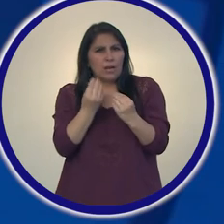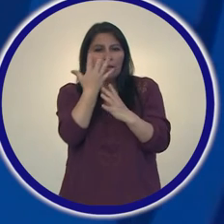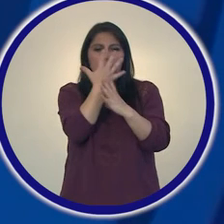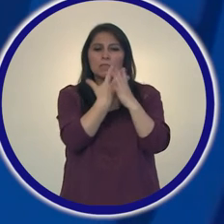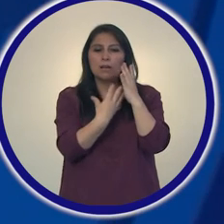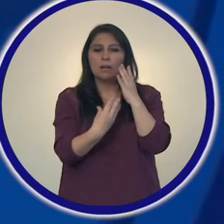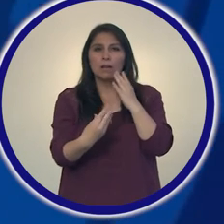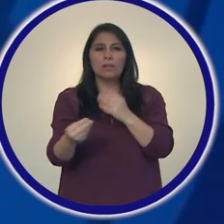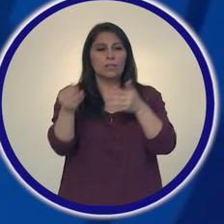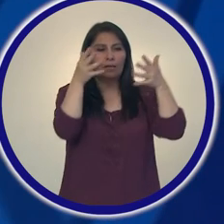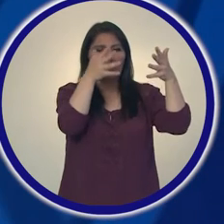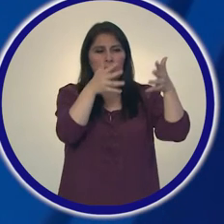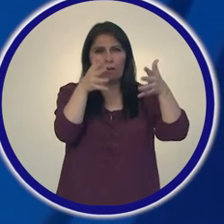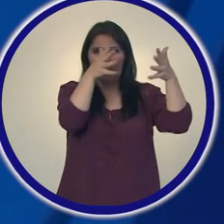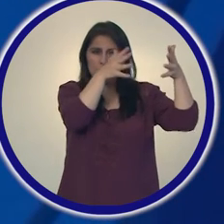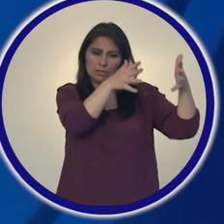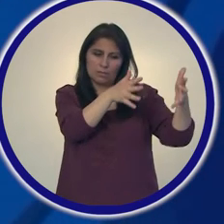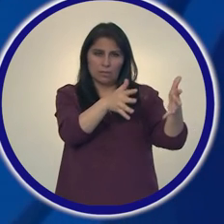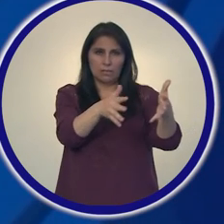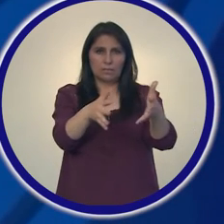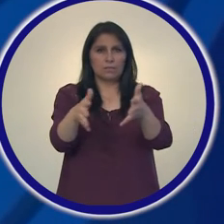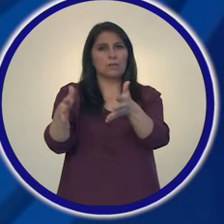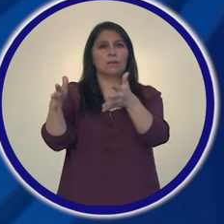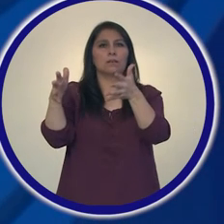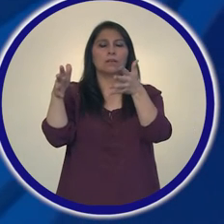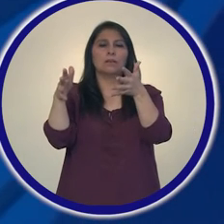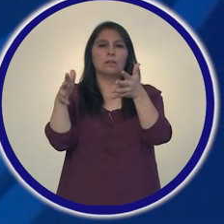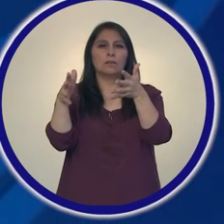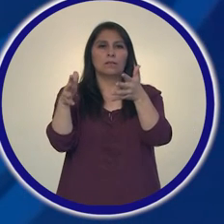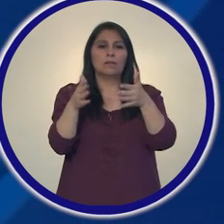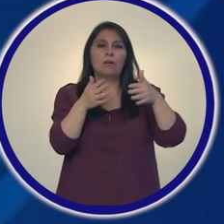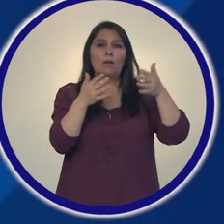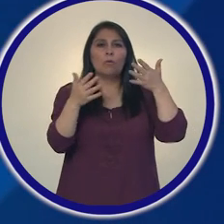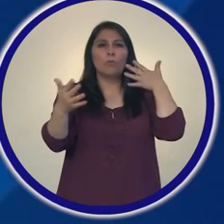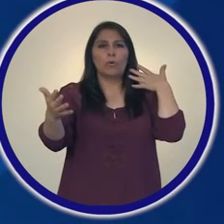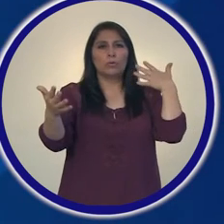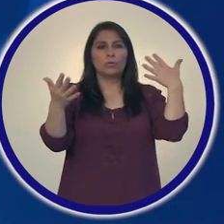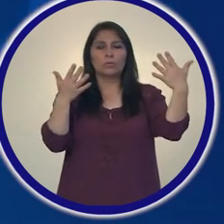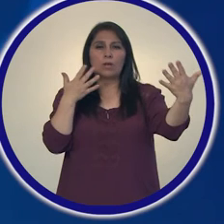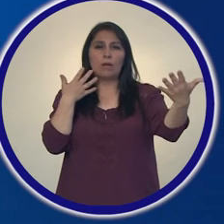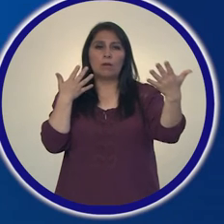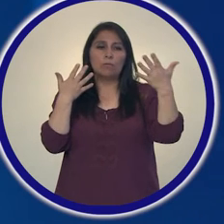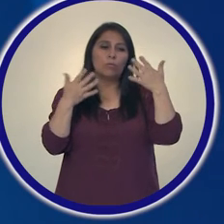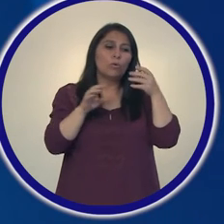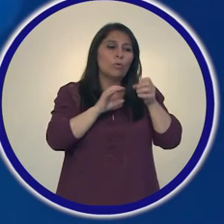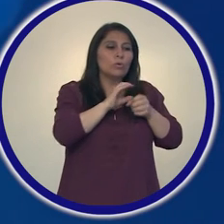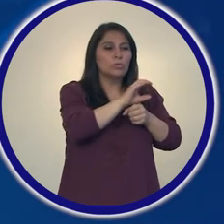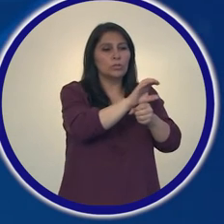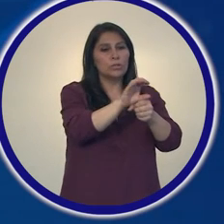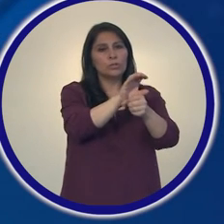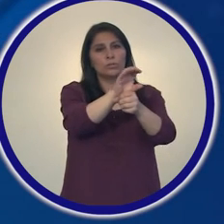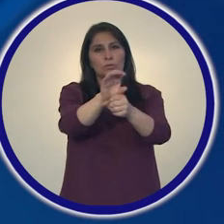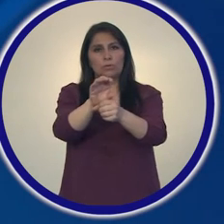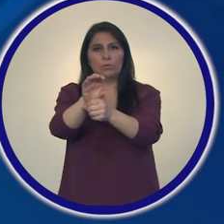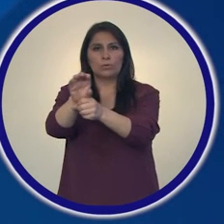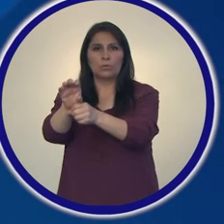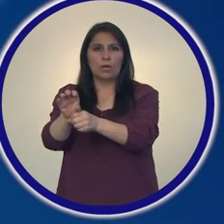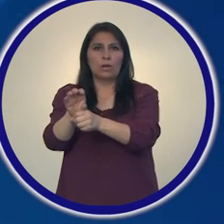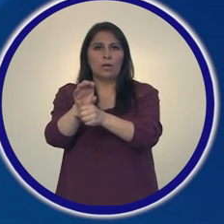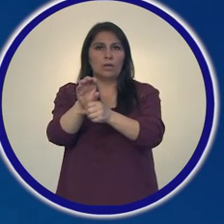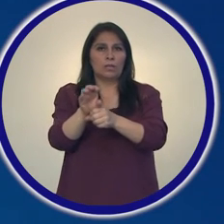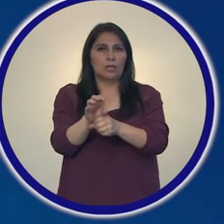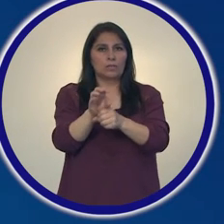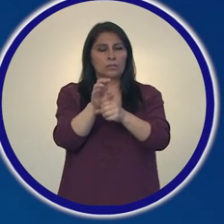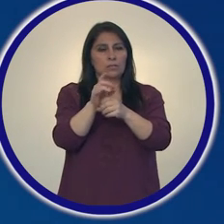para salir a enseñar por los campos y